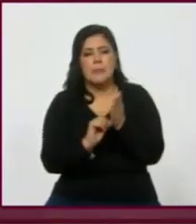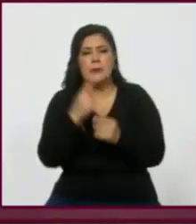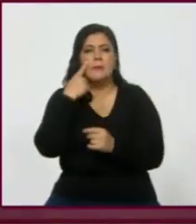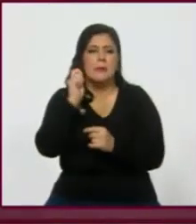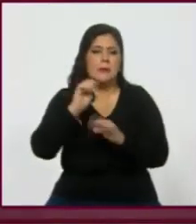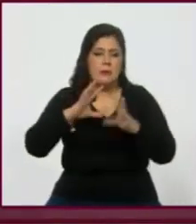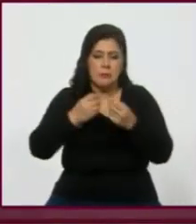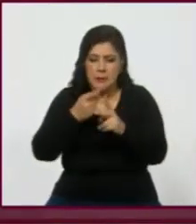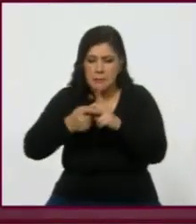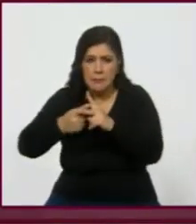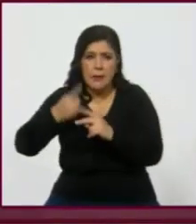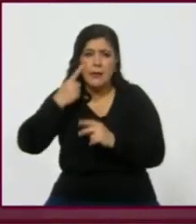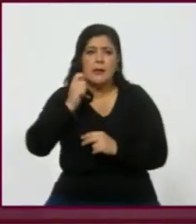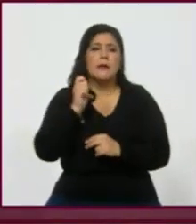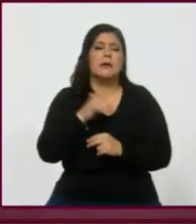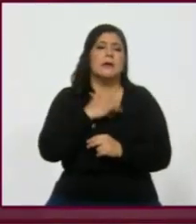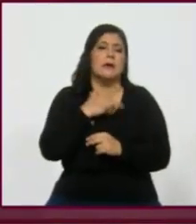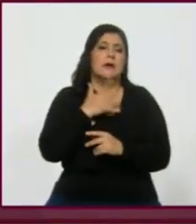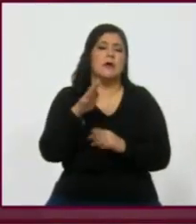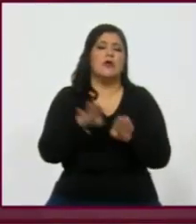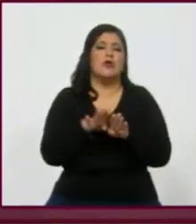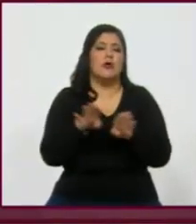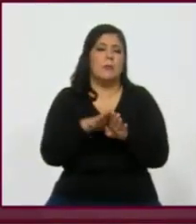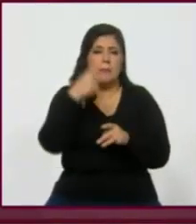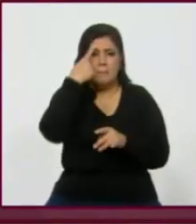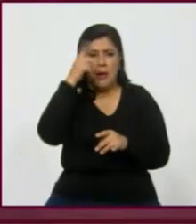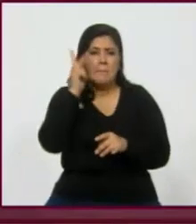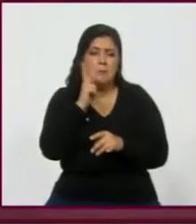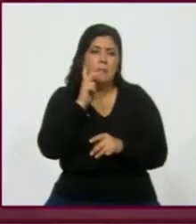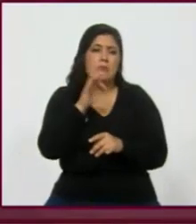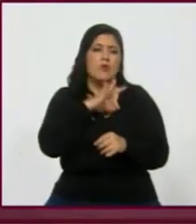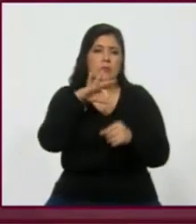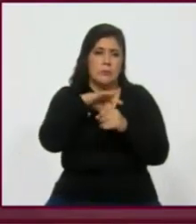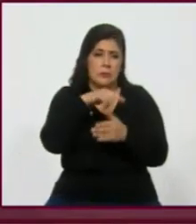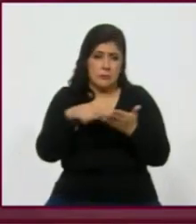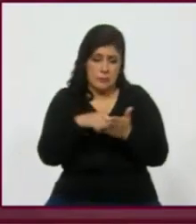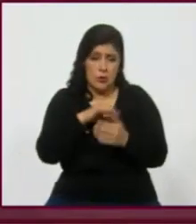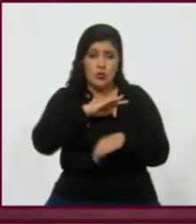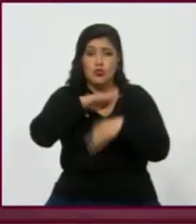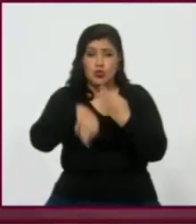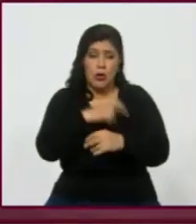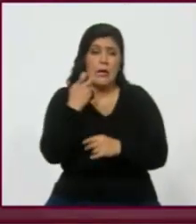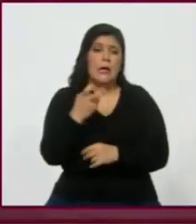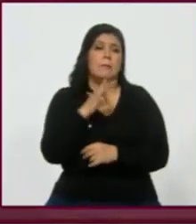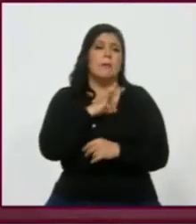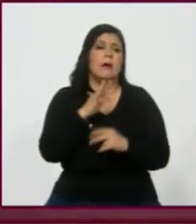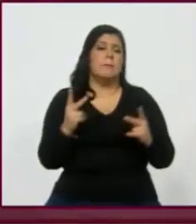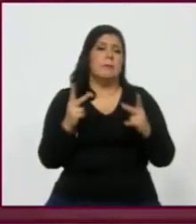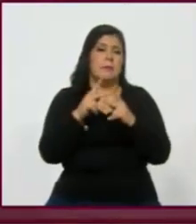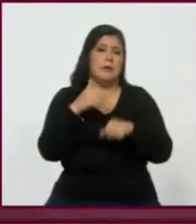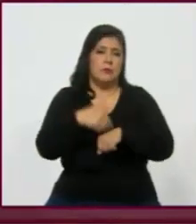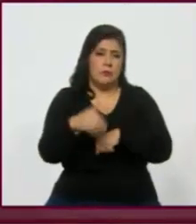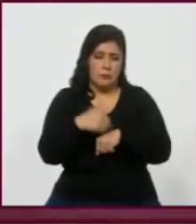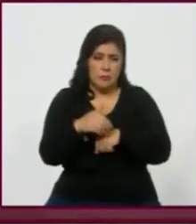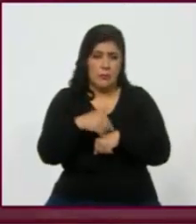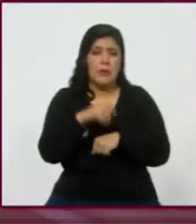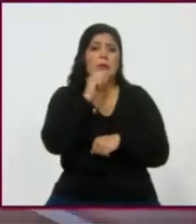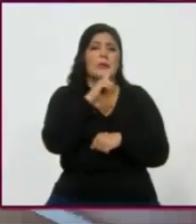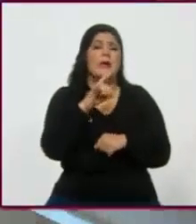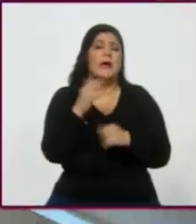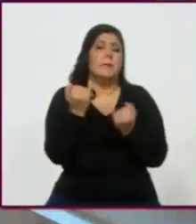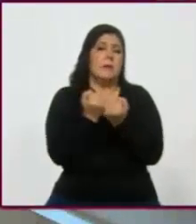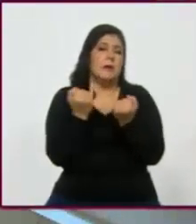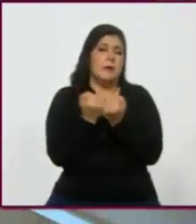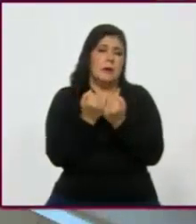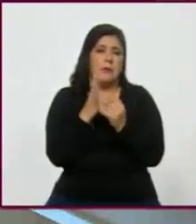con modelos de probabilidad votante. Todo te daba un número similares a esos, o incluso te abría la elección. Te